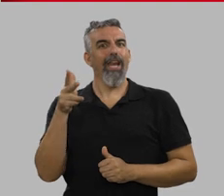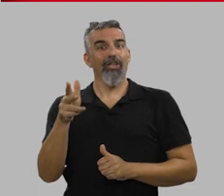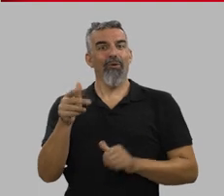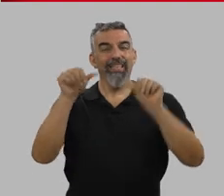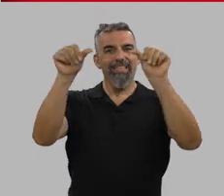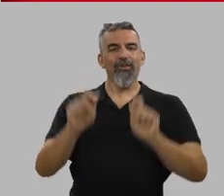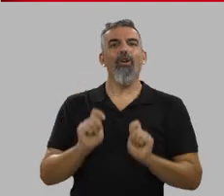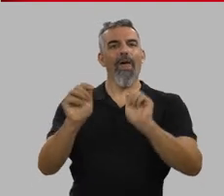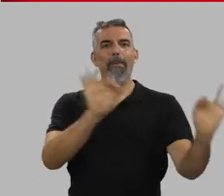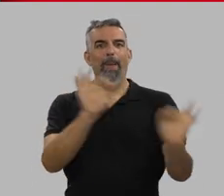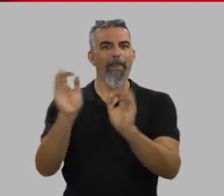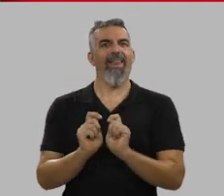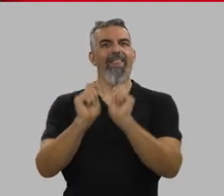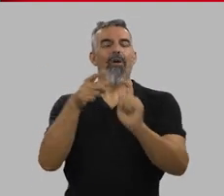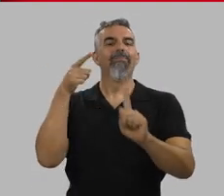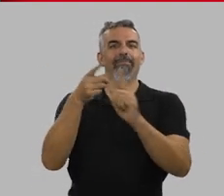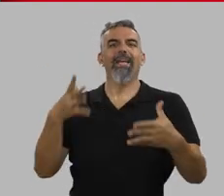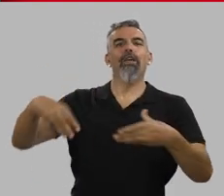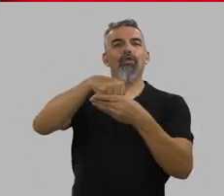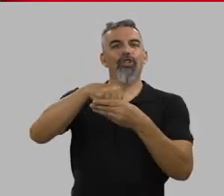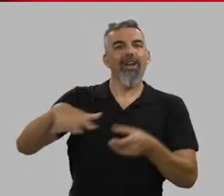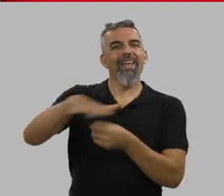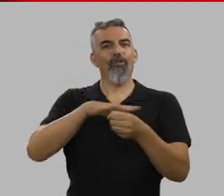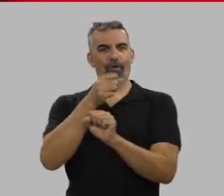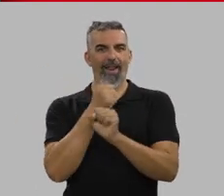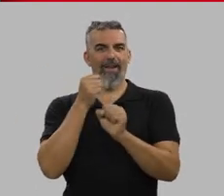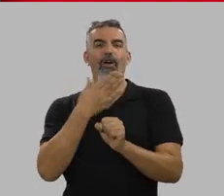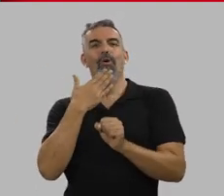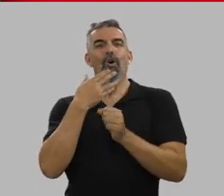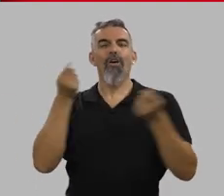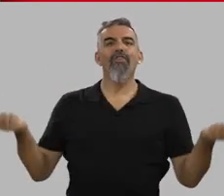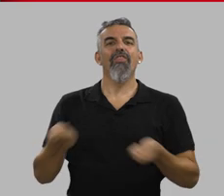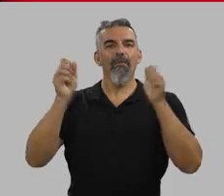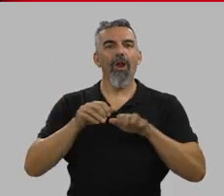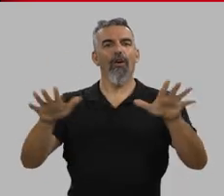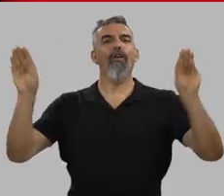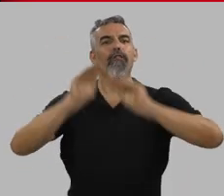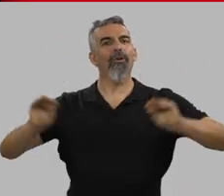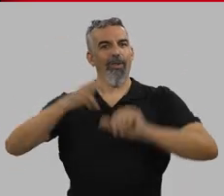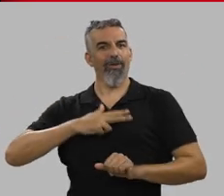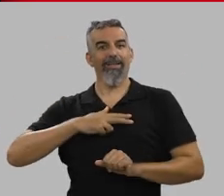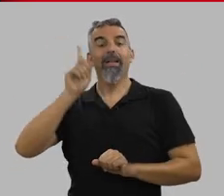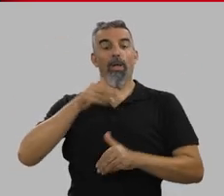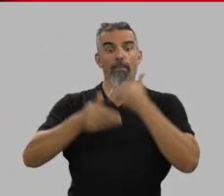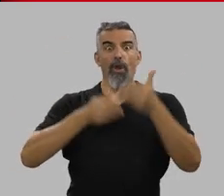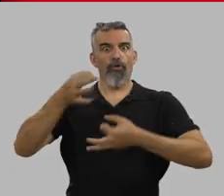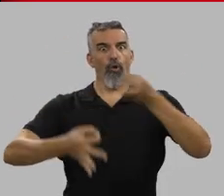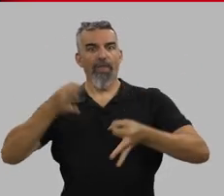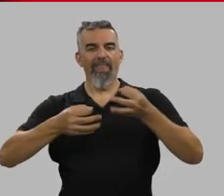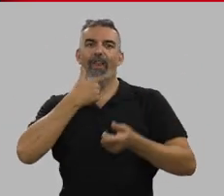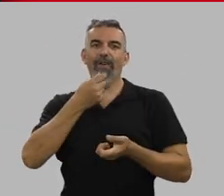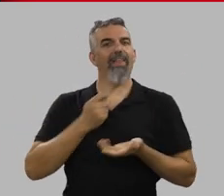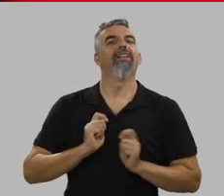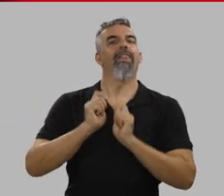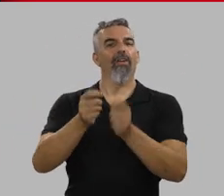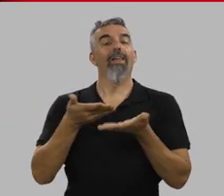Derecho que te preparará para tu futura inclusión en el entorno laboral como divulgador y formador jurídico, como facilitador en procesos